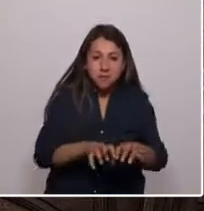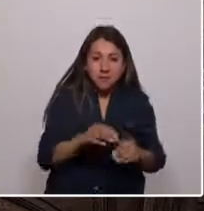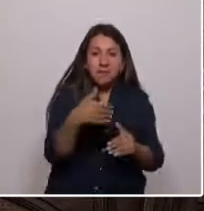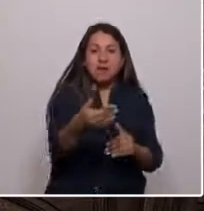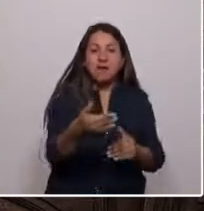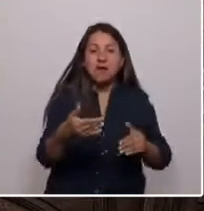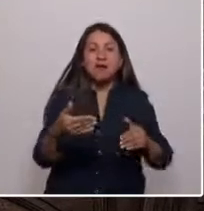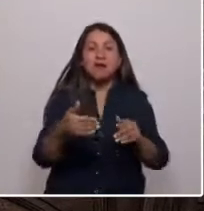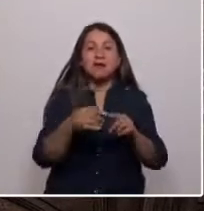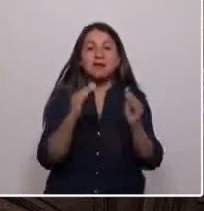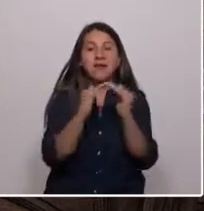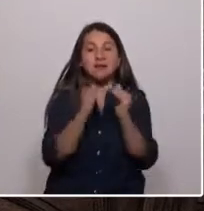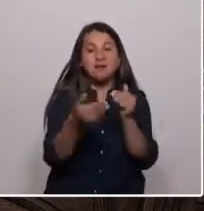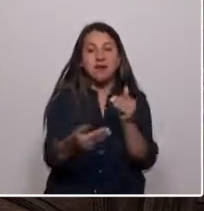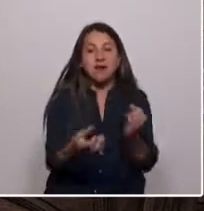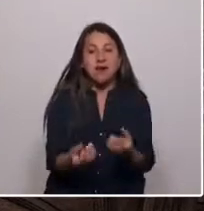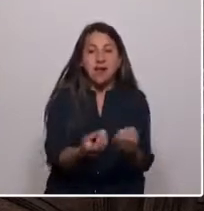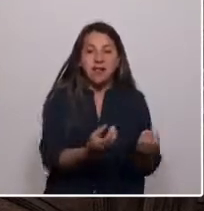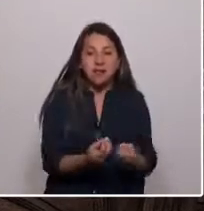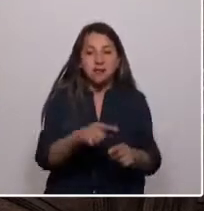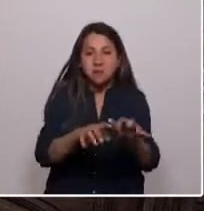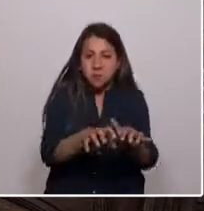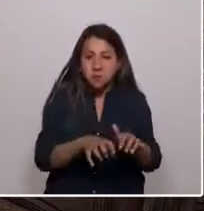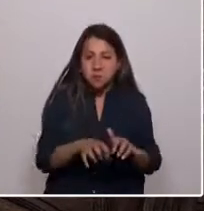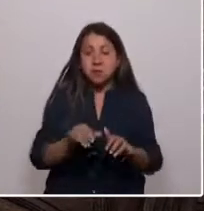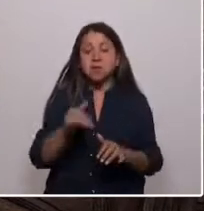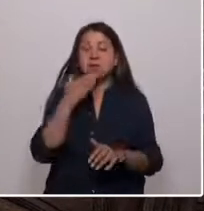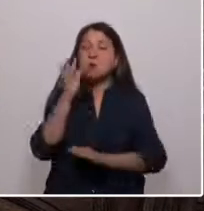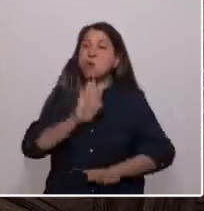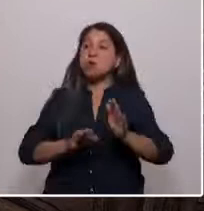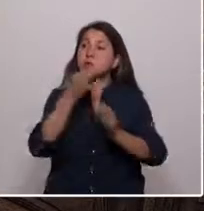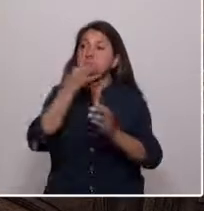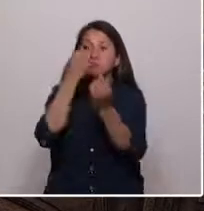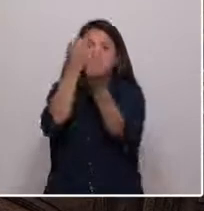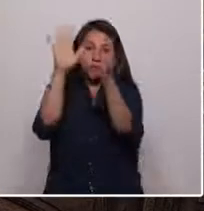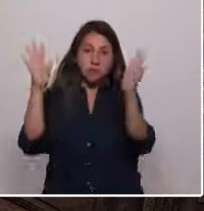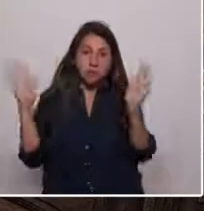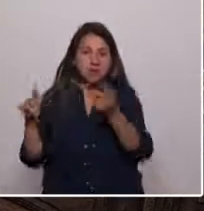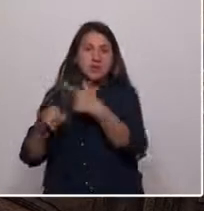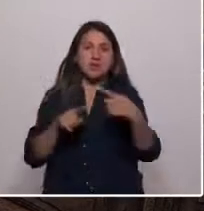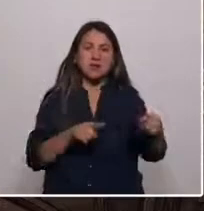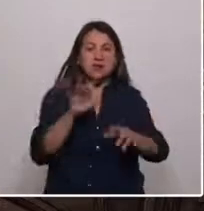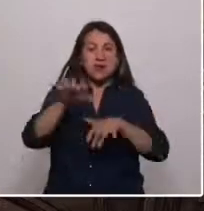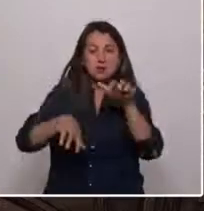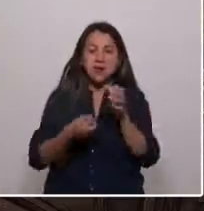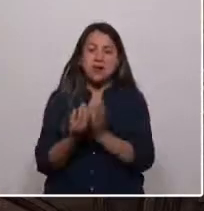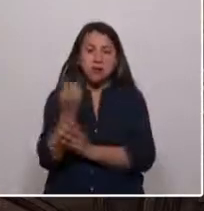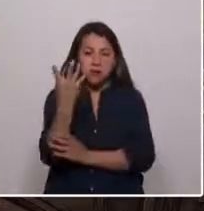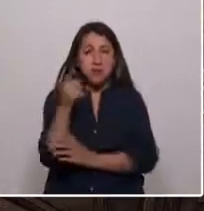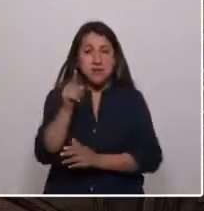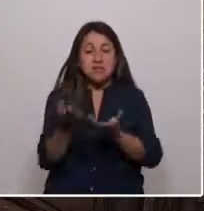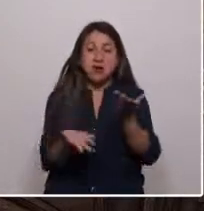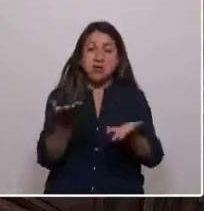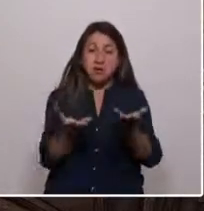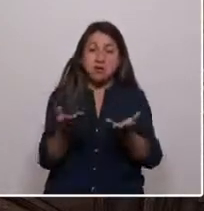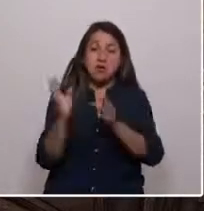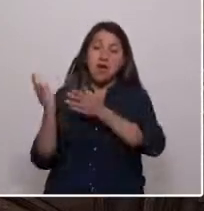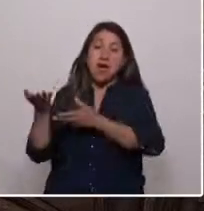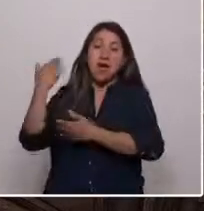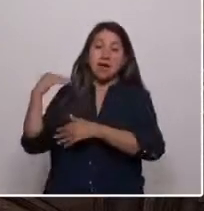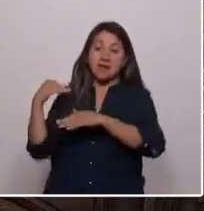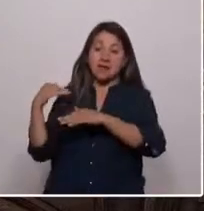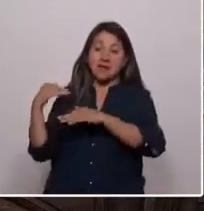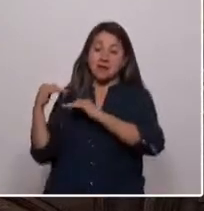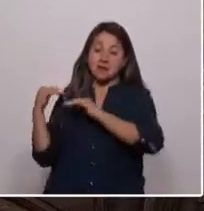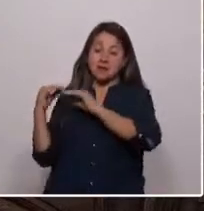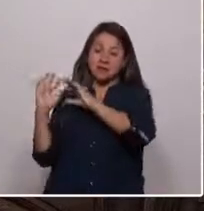y valorando la importancia del bosque nativo y la biodiversidad. Ese camino de equilibrios se debe retomar. Soy